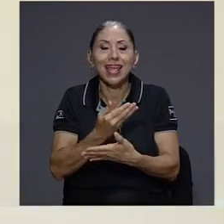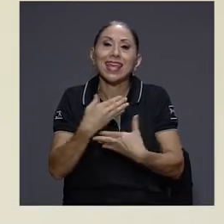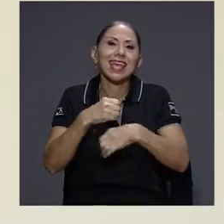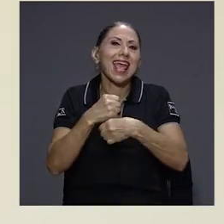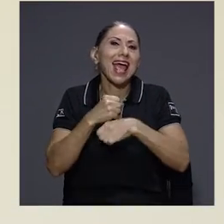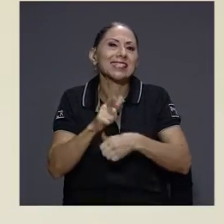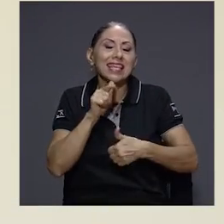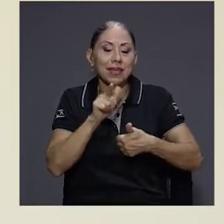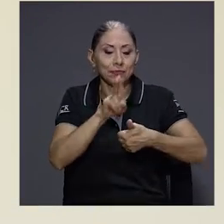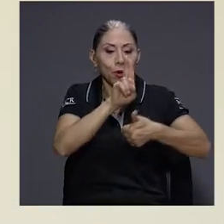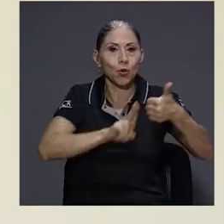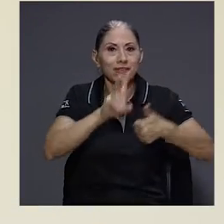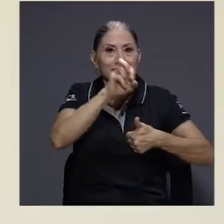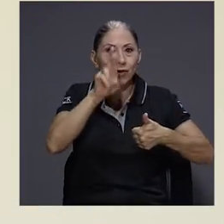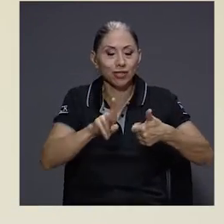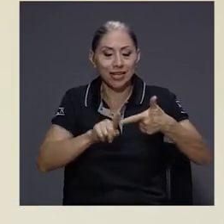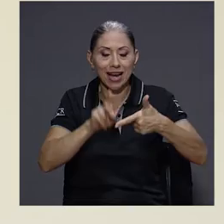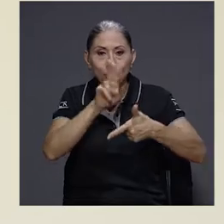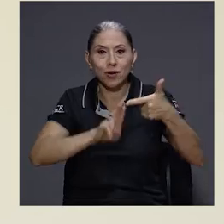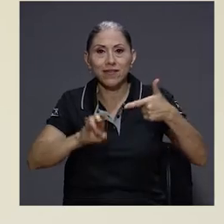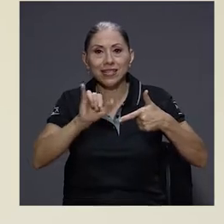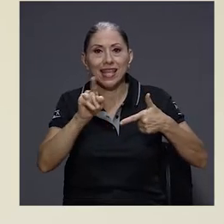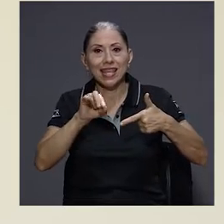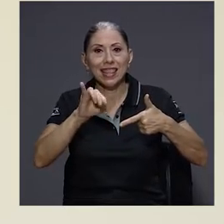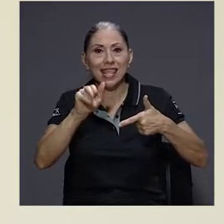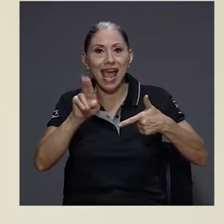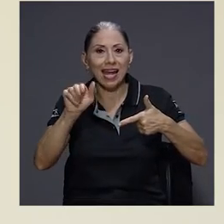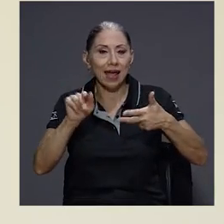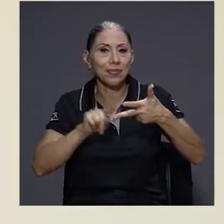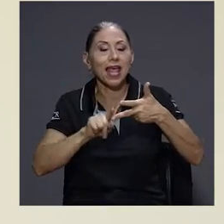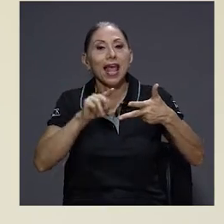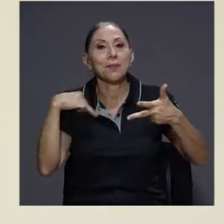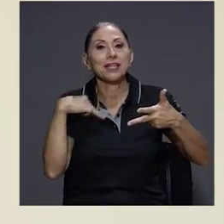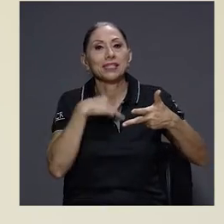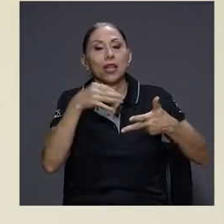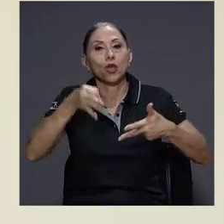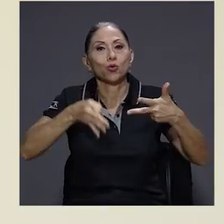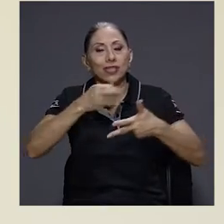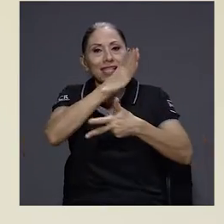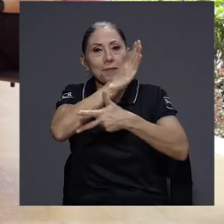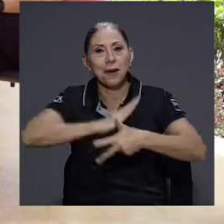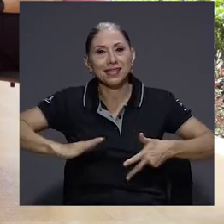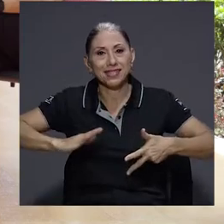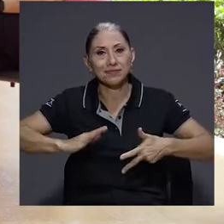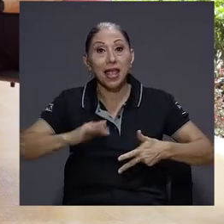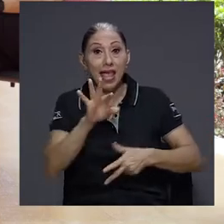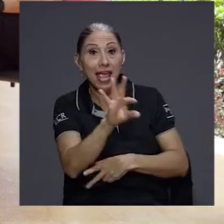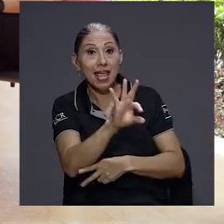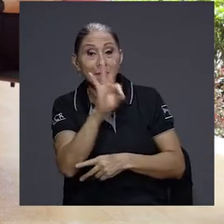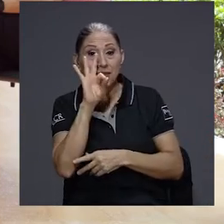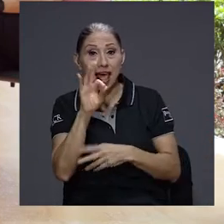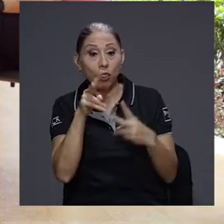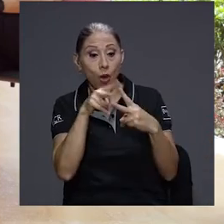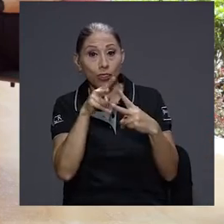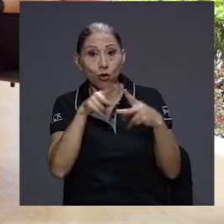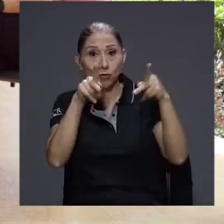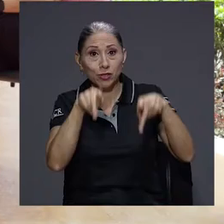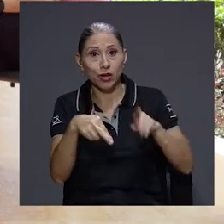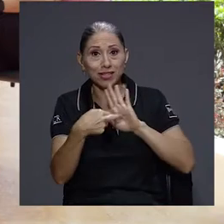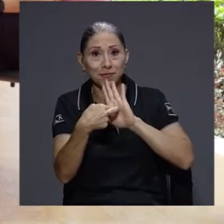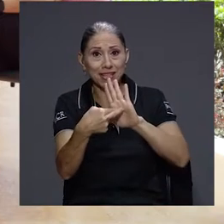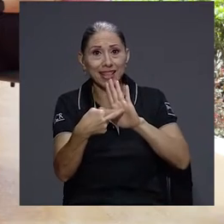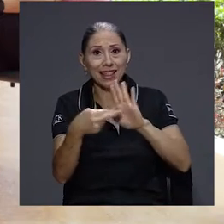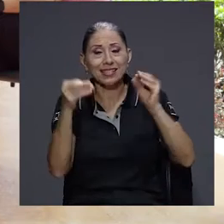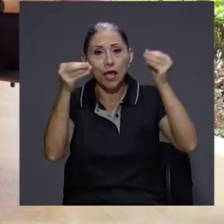se lleva a cabo entre la Universidad de Costa Rica, la Universidad de Indiana y el Ministerio de Justicia y Paz. Para ello he invitado a dos de sus